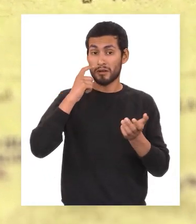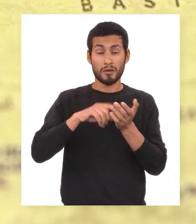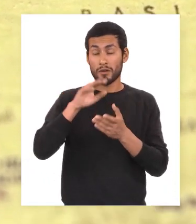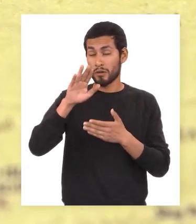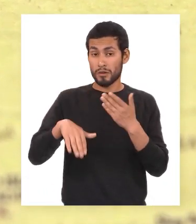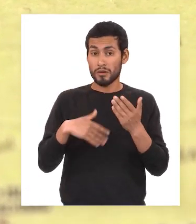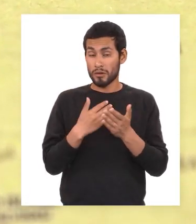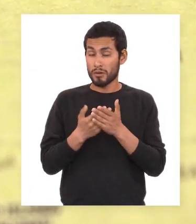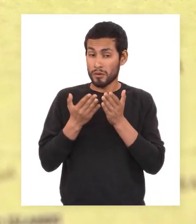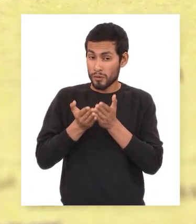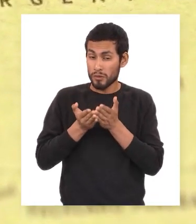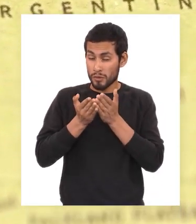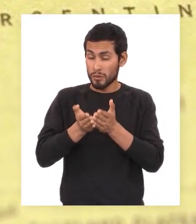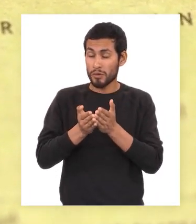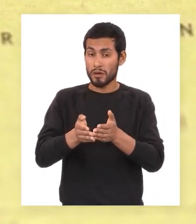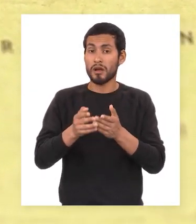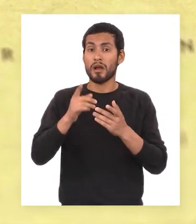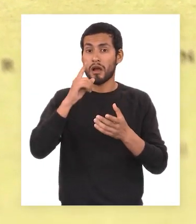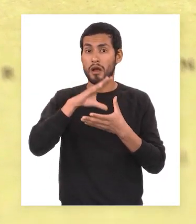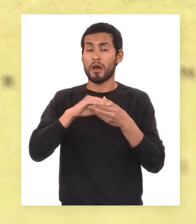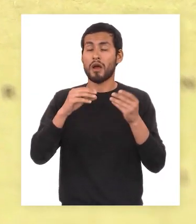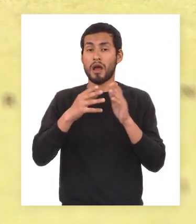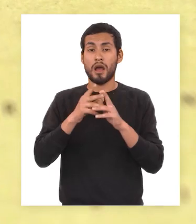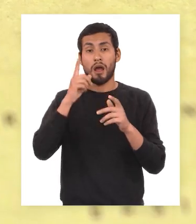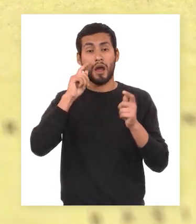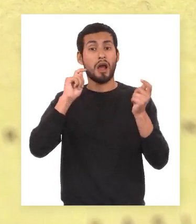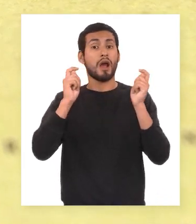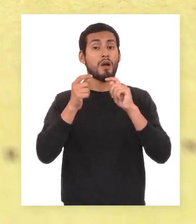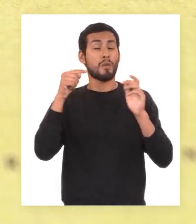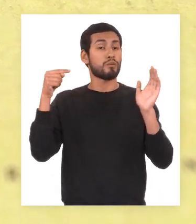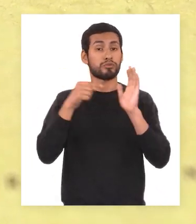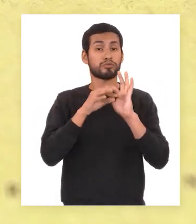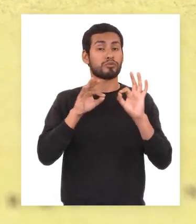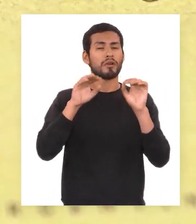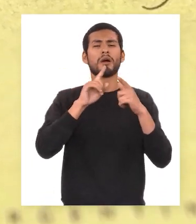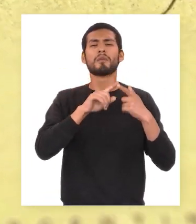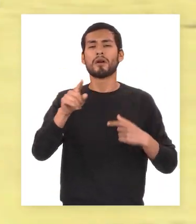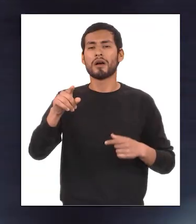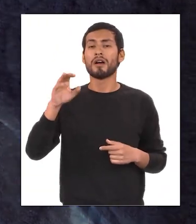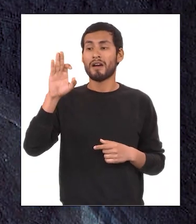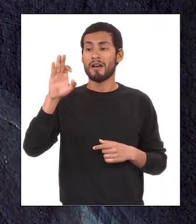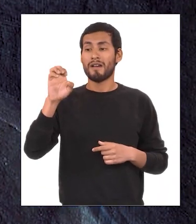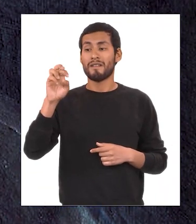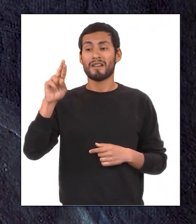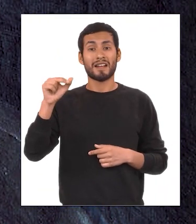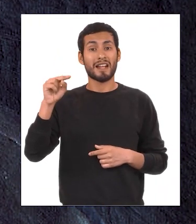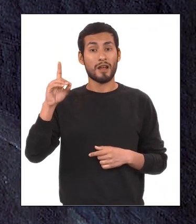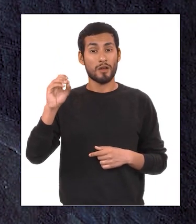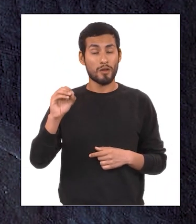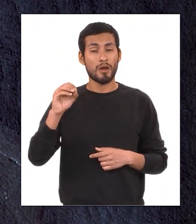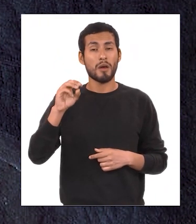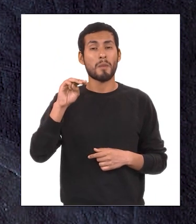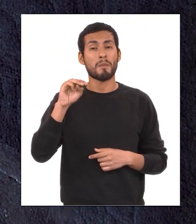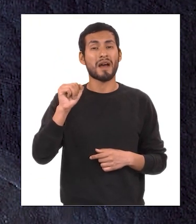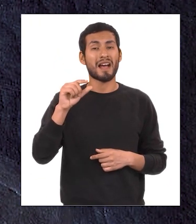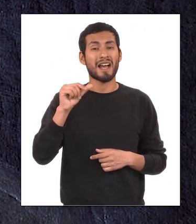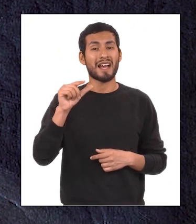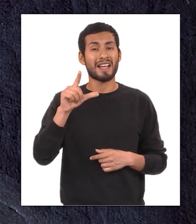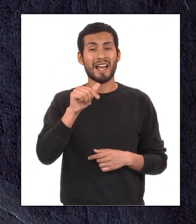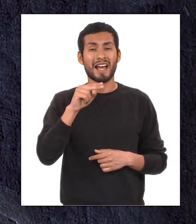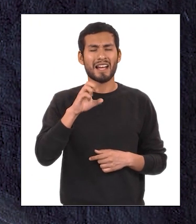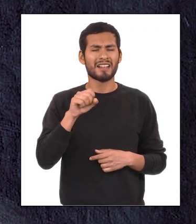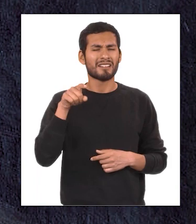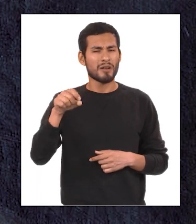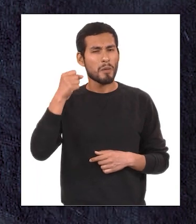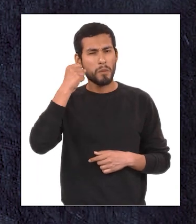reconocer que todas las expediciones marcaron hechos históricos pero resaltemos la labor de fernando de magallanes